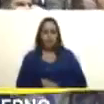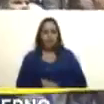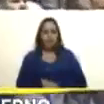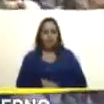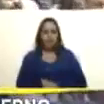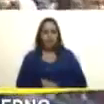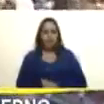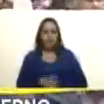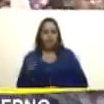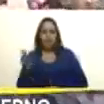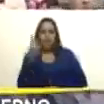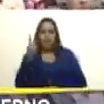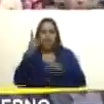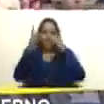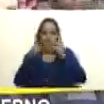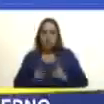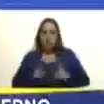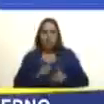Cuarta decisión